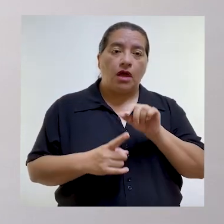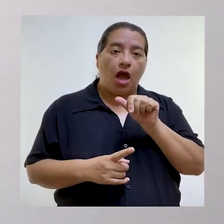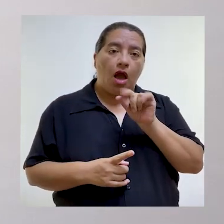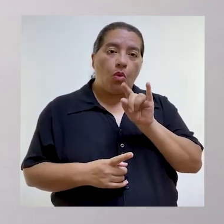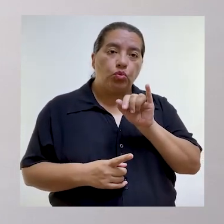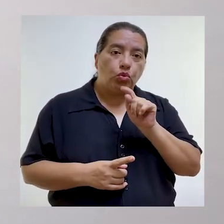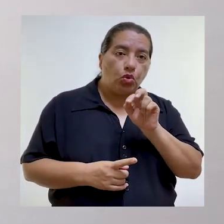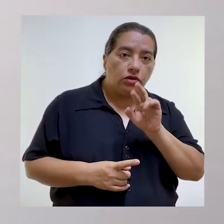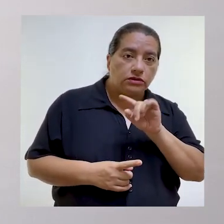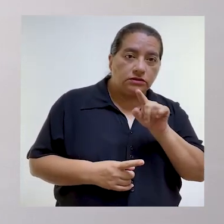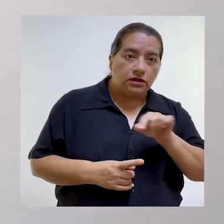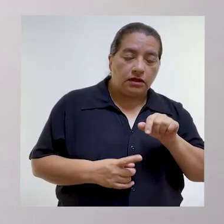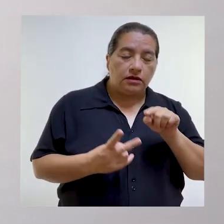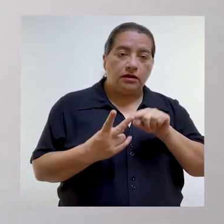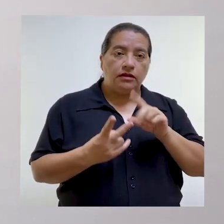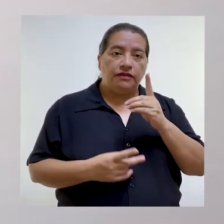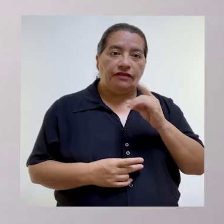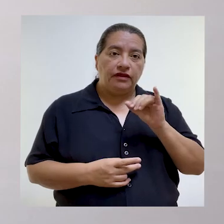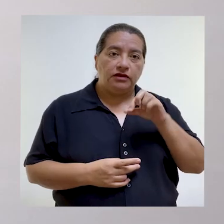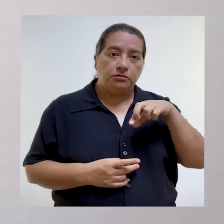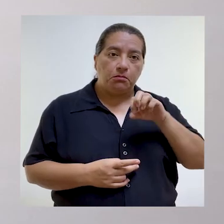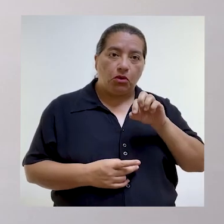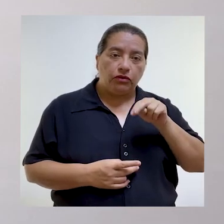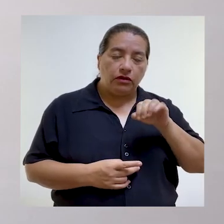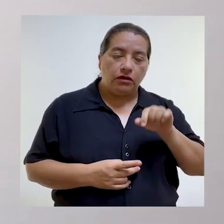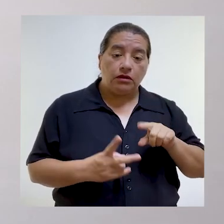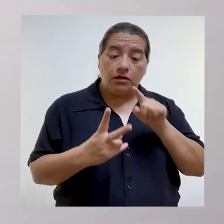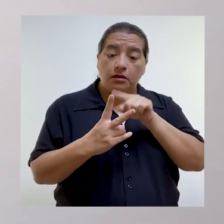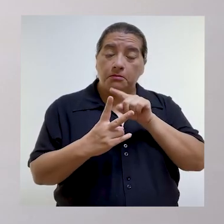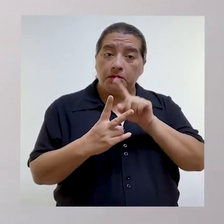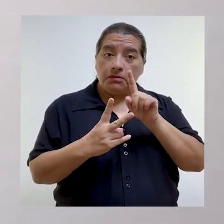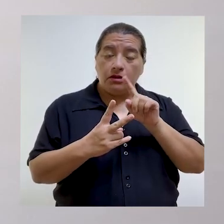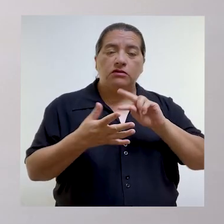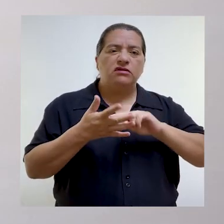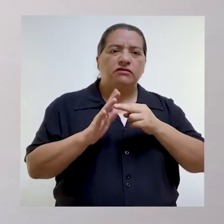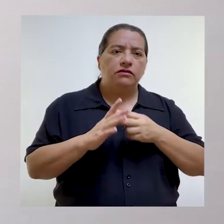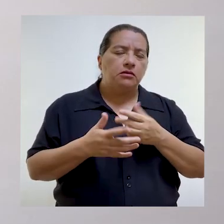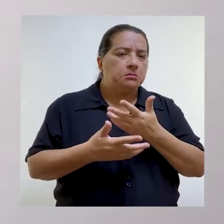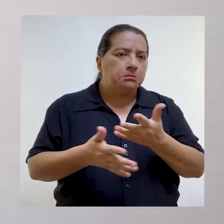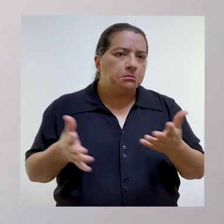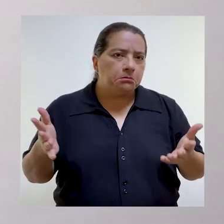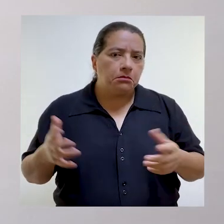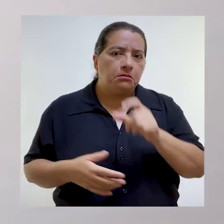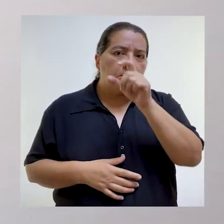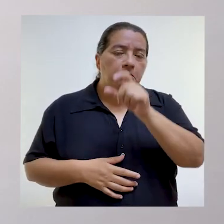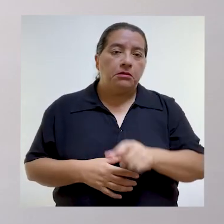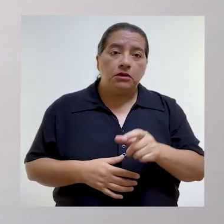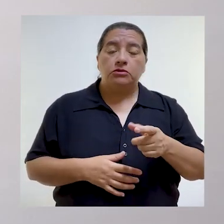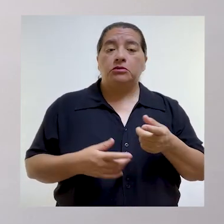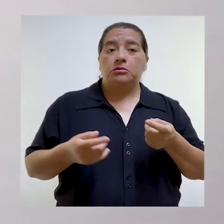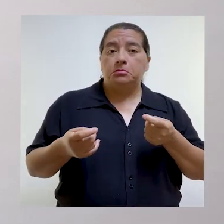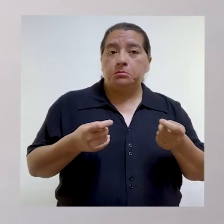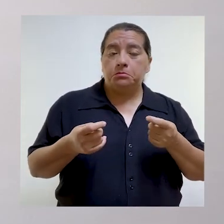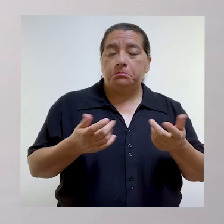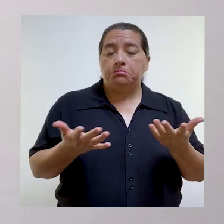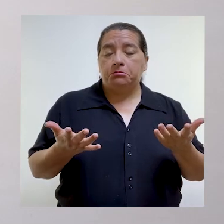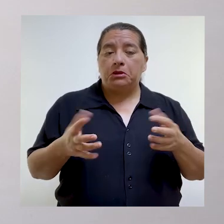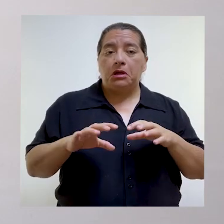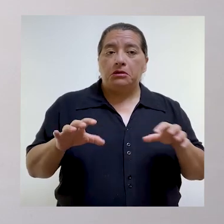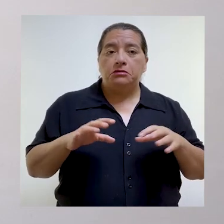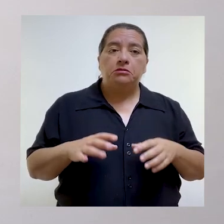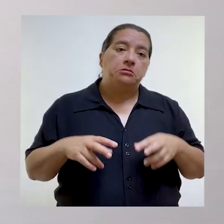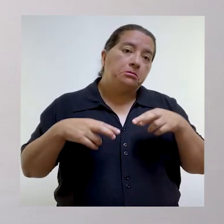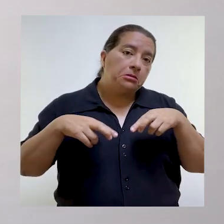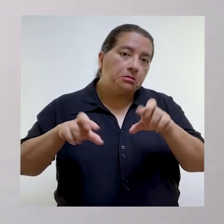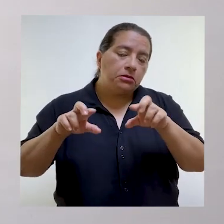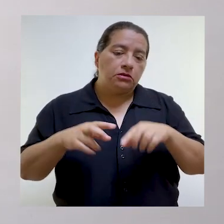distintos. Estos son autorizar y disponer. El primero deja en el ámbito de la discrecionalidad del funcionario el hacer o no lo que le